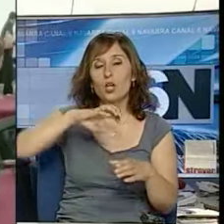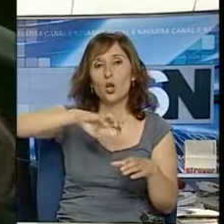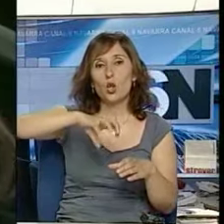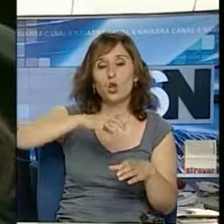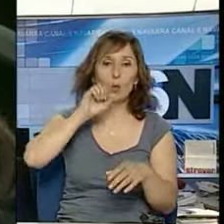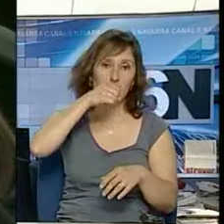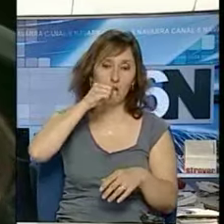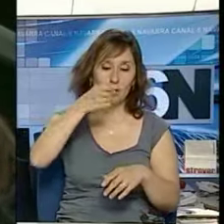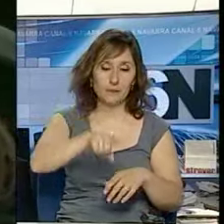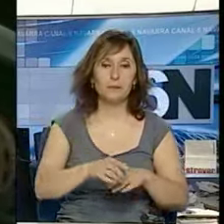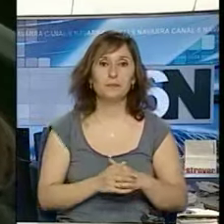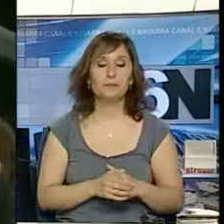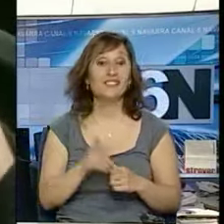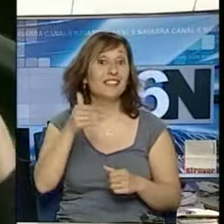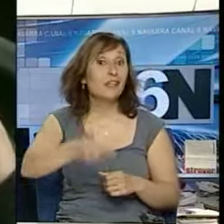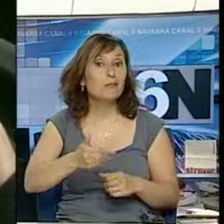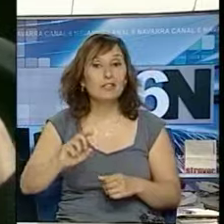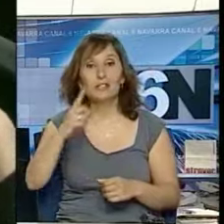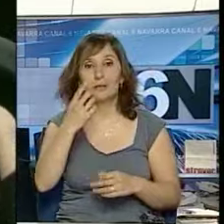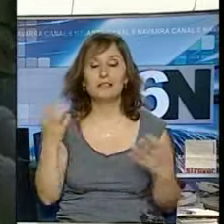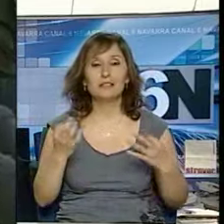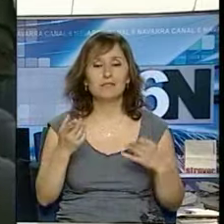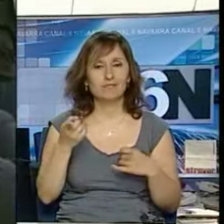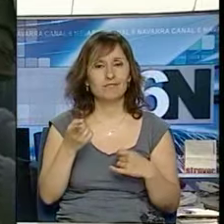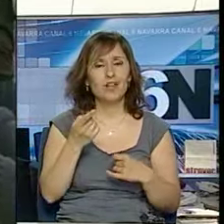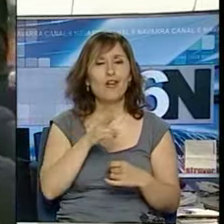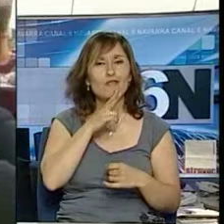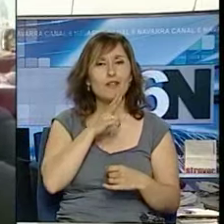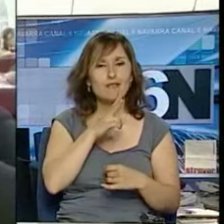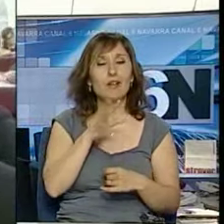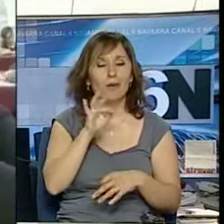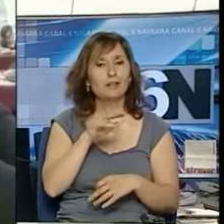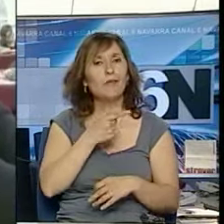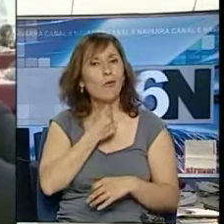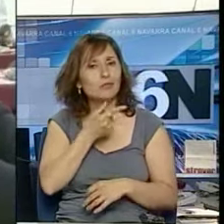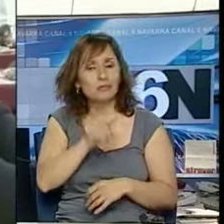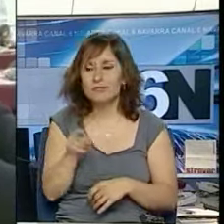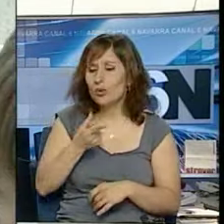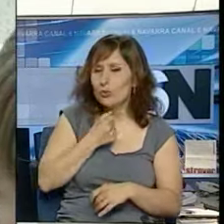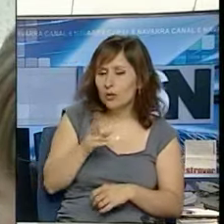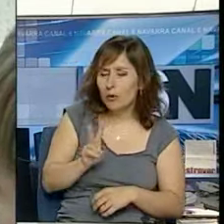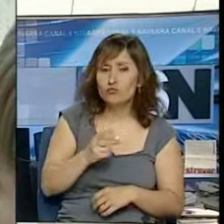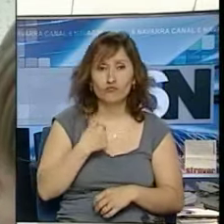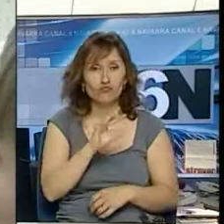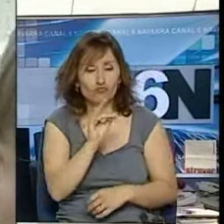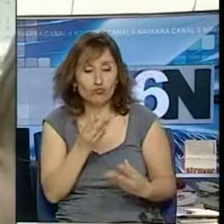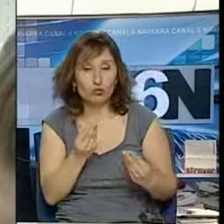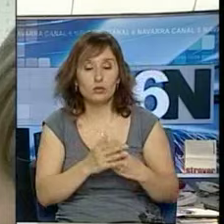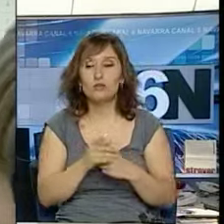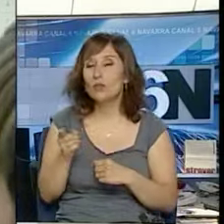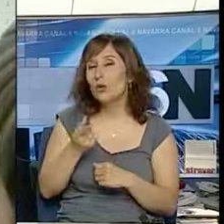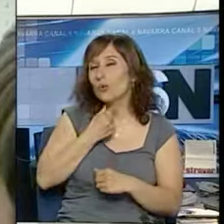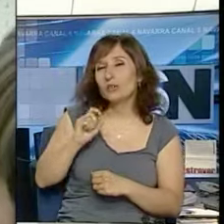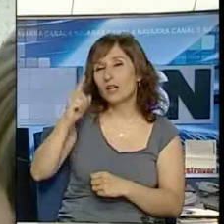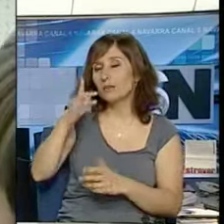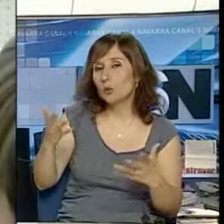de zanahoria. Y lo que es más importante, además de reconocerlas, las saben apreciar. ¿A ti te gustan las verduras? Sí, mucho. ¿Cuál